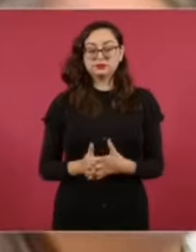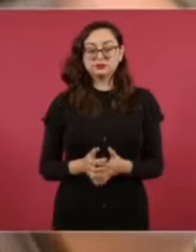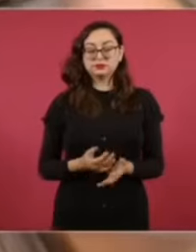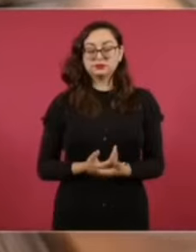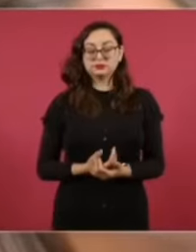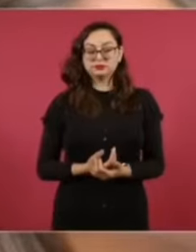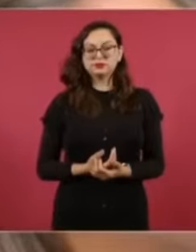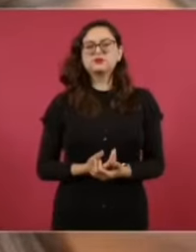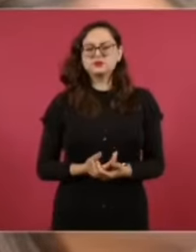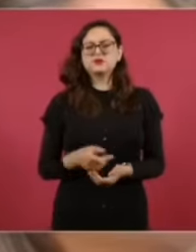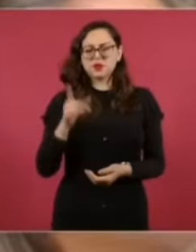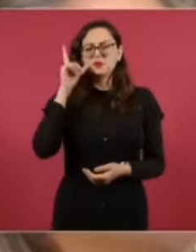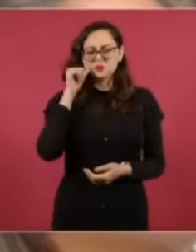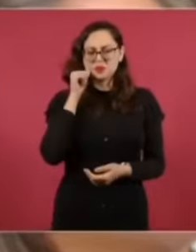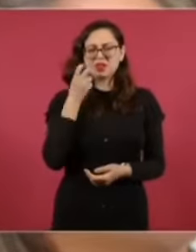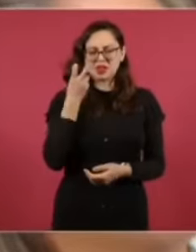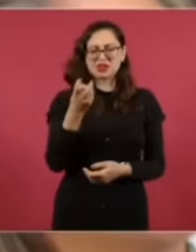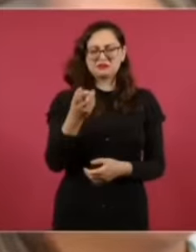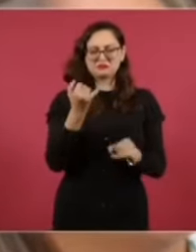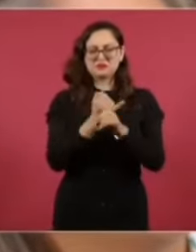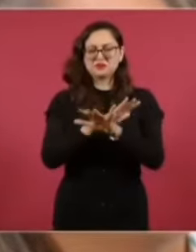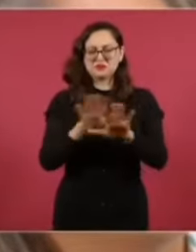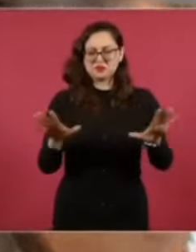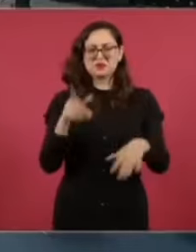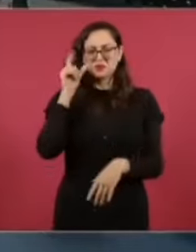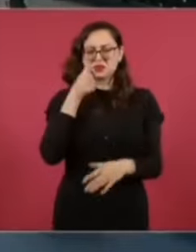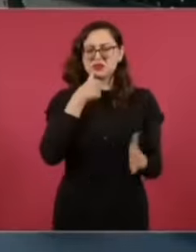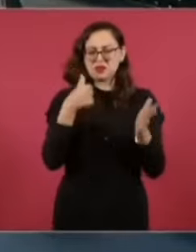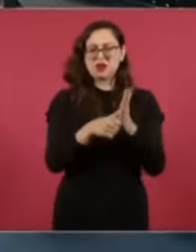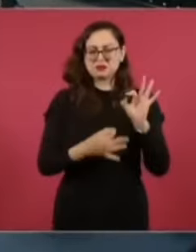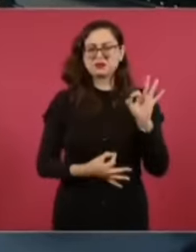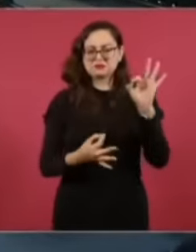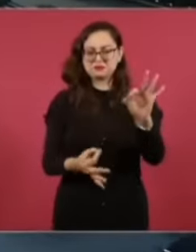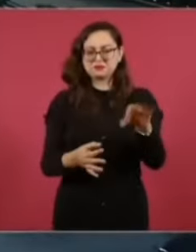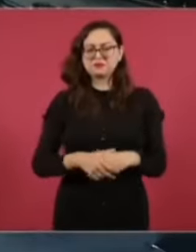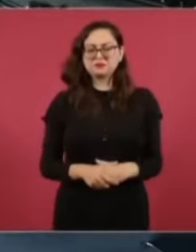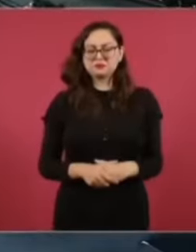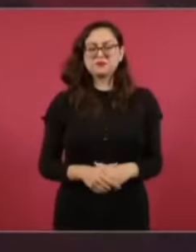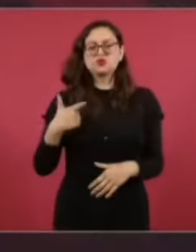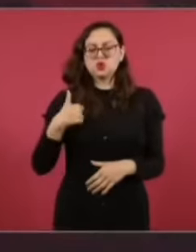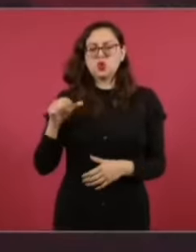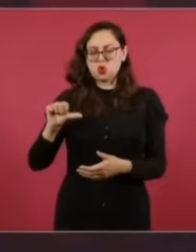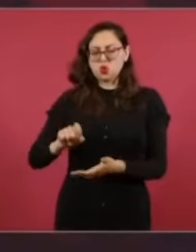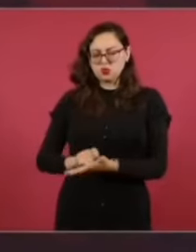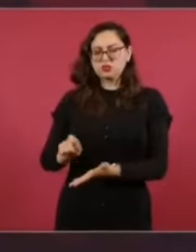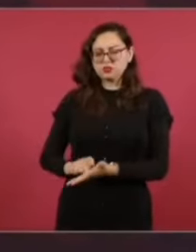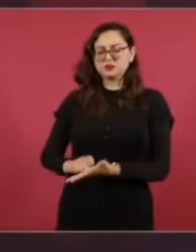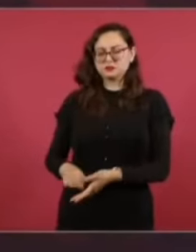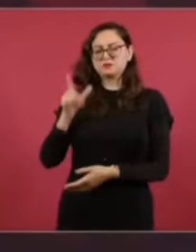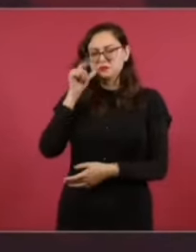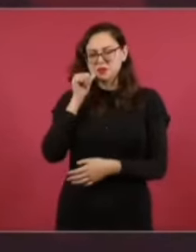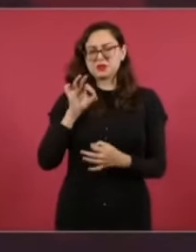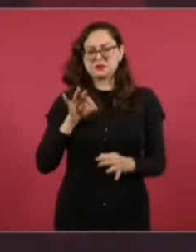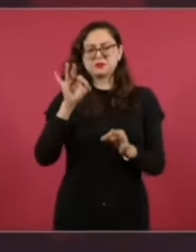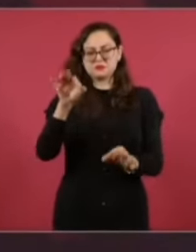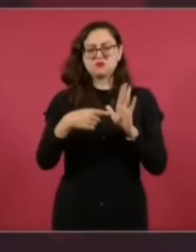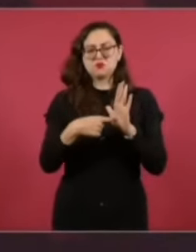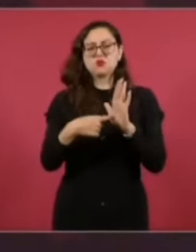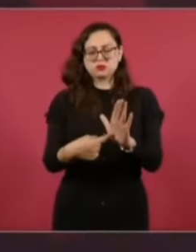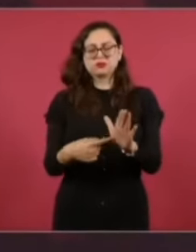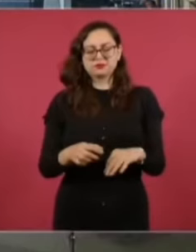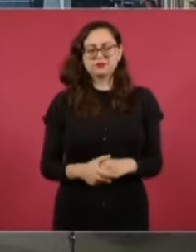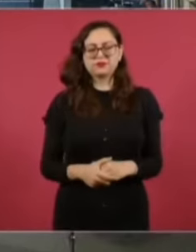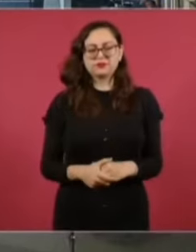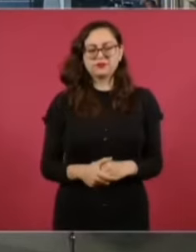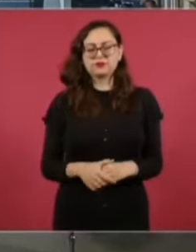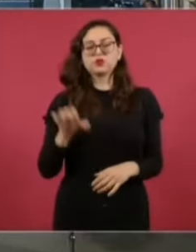Ah, ya, mañana voy a conocer mejor, voy a conocer la carta. Ya la estoy escribiendo. Ya mañana se las voy